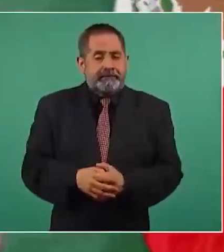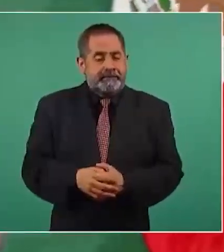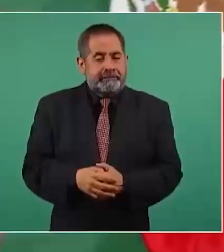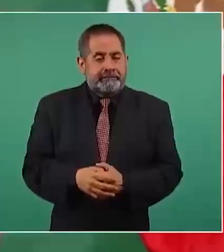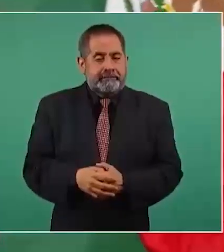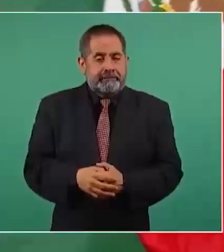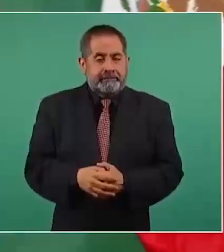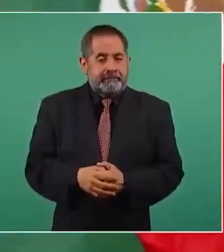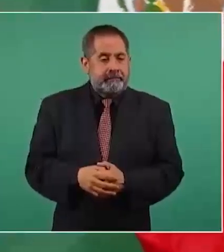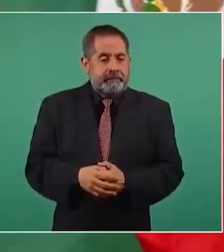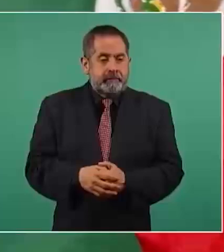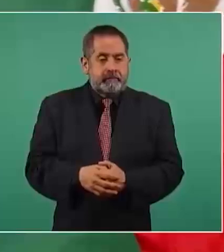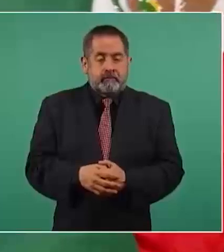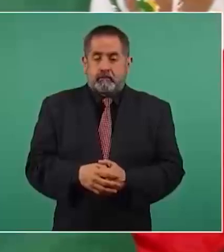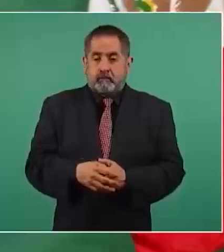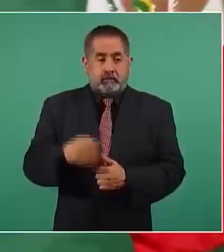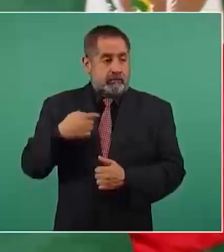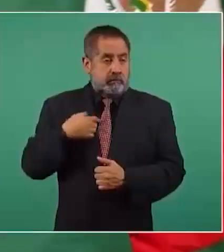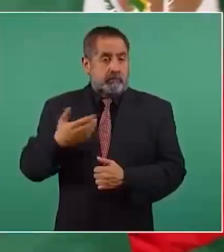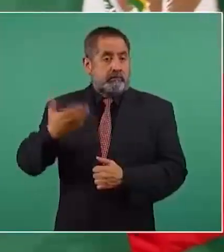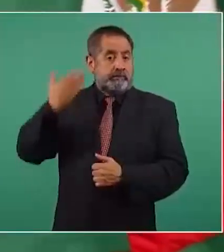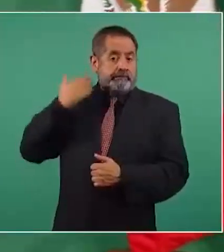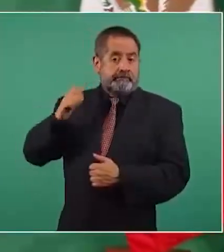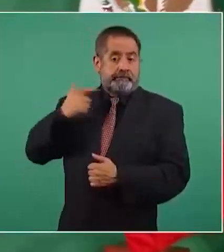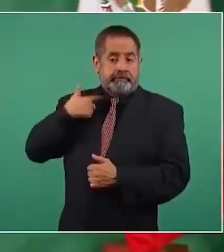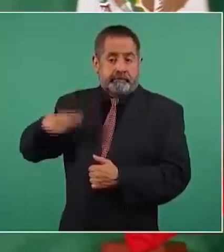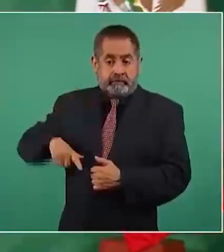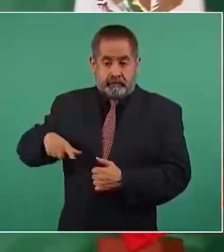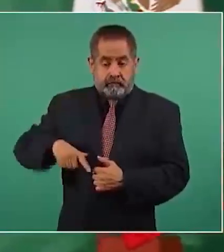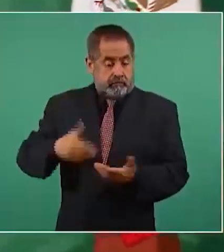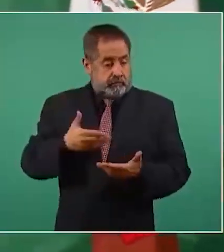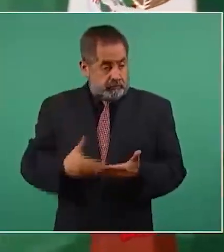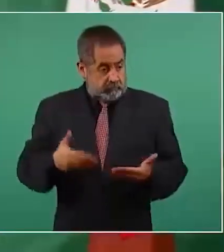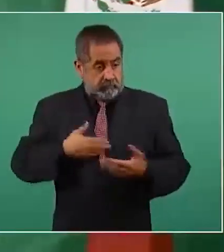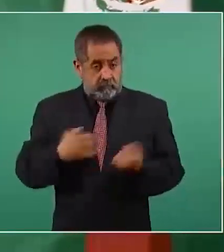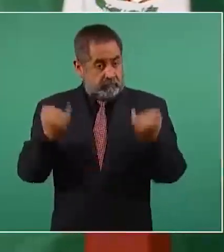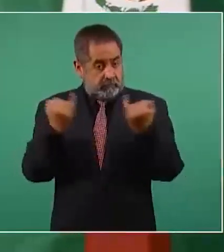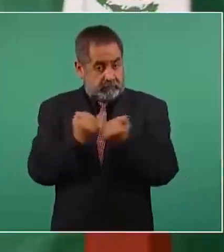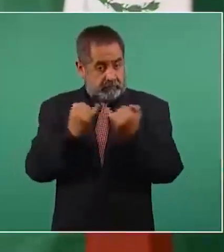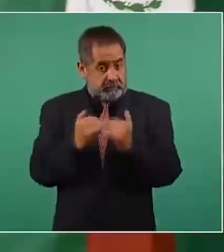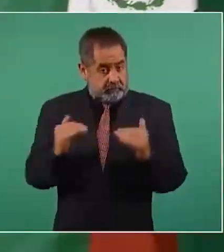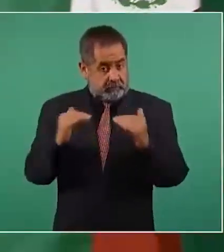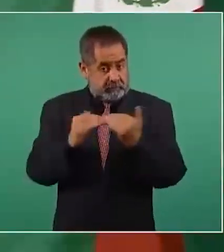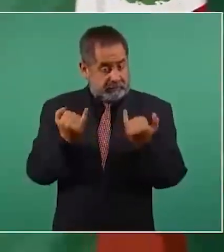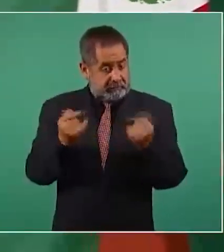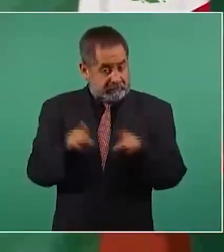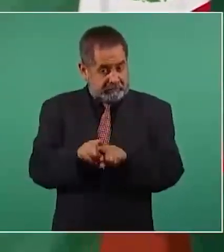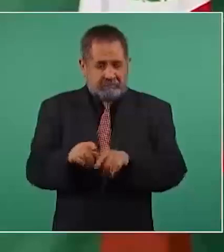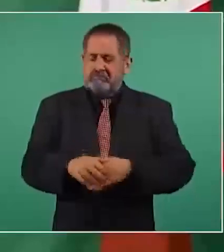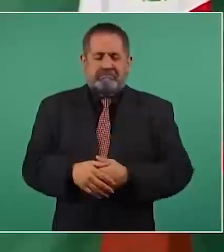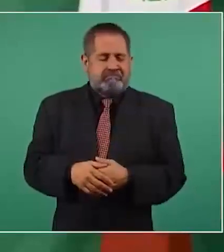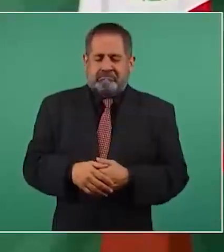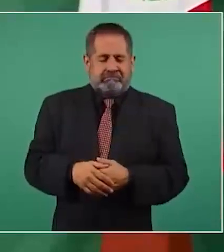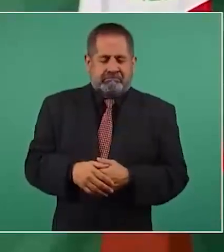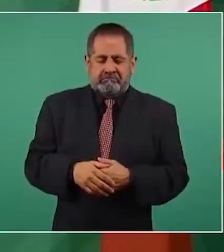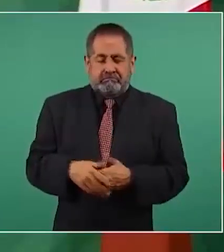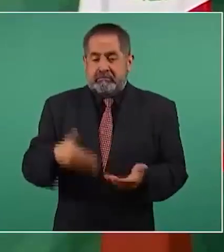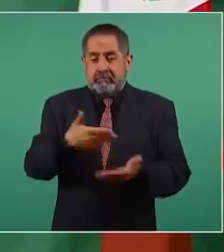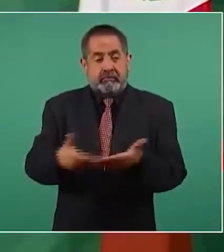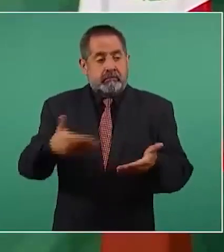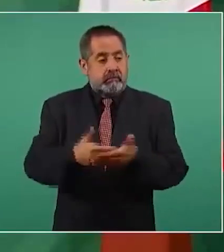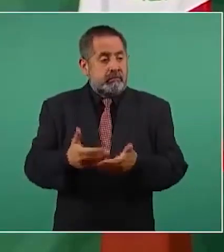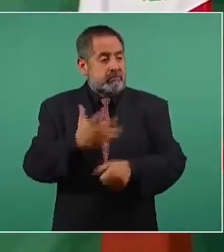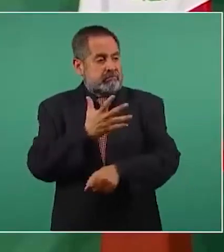No somos iguales, nosotros no permitimos la corrupción, no se permite la